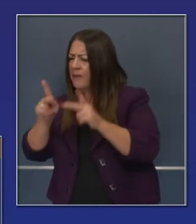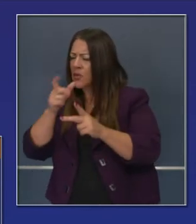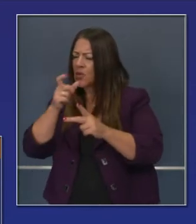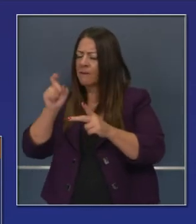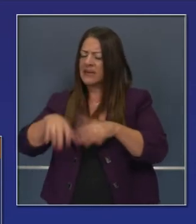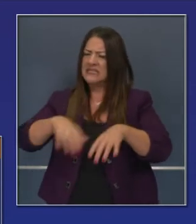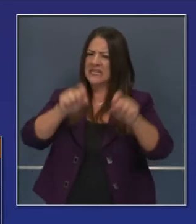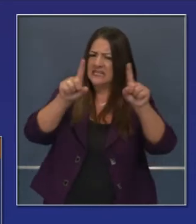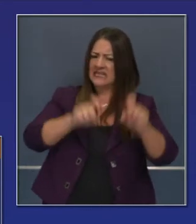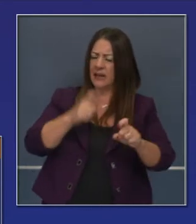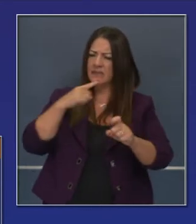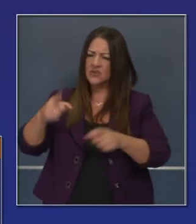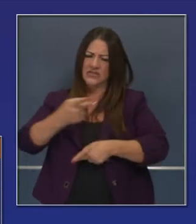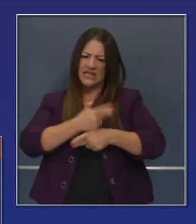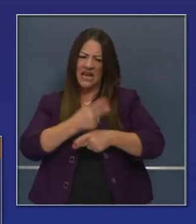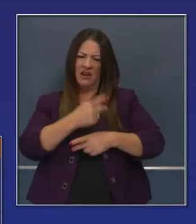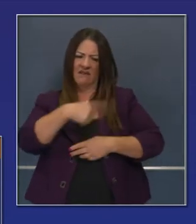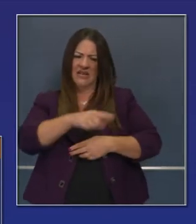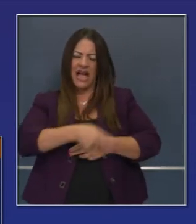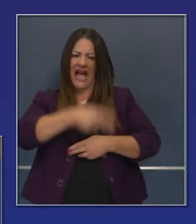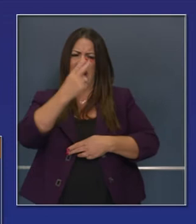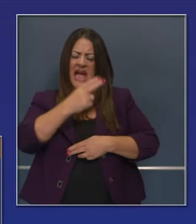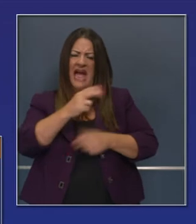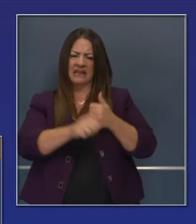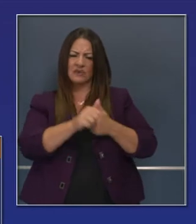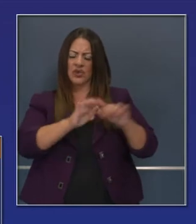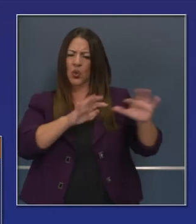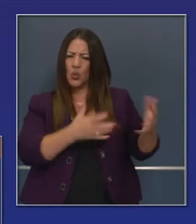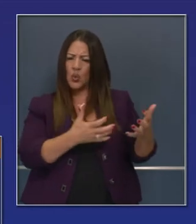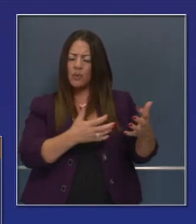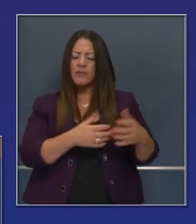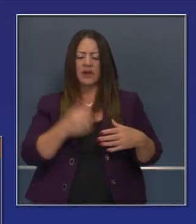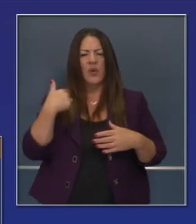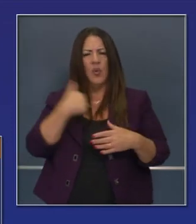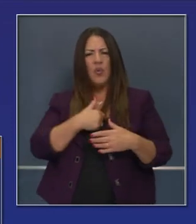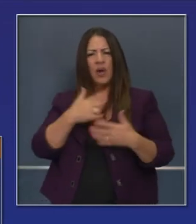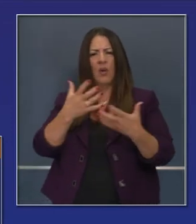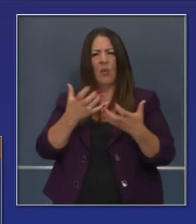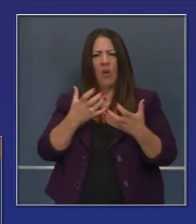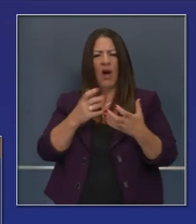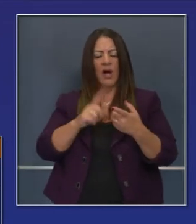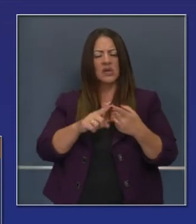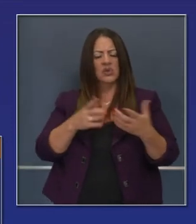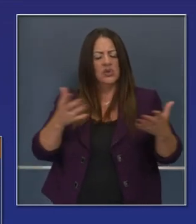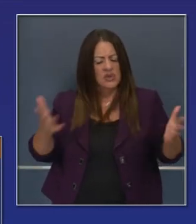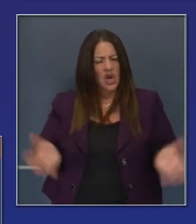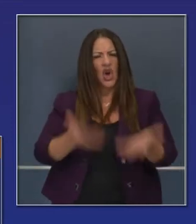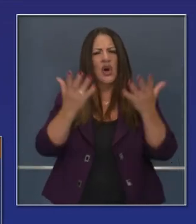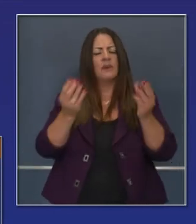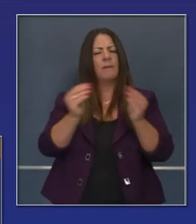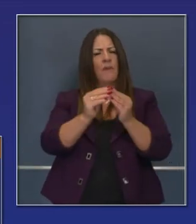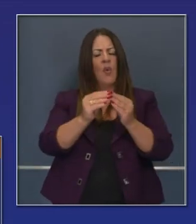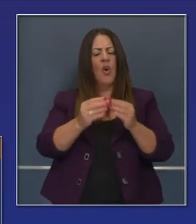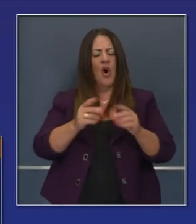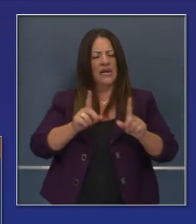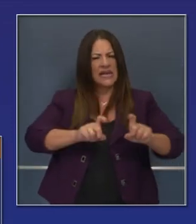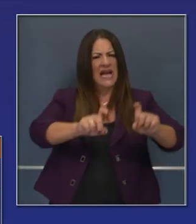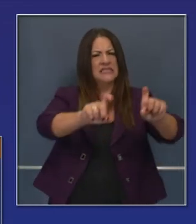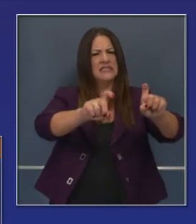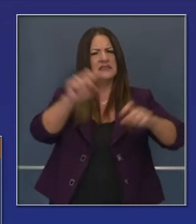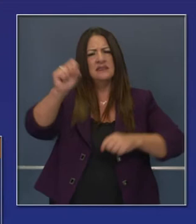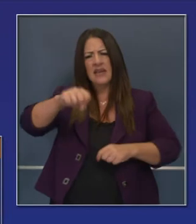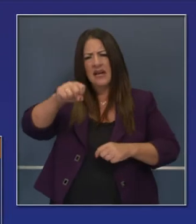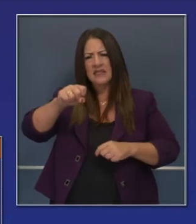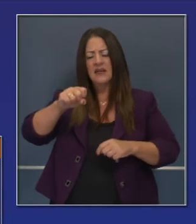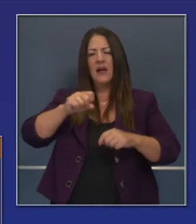cuarentena. Ese es el propósito de las pruebas. No hay de qué avergonzarse. Queremos aumentar el número de pruebas en el estado de